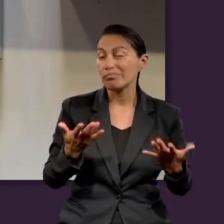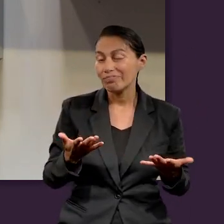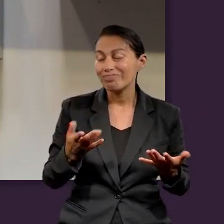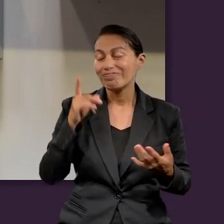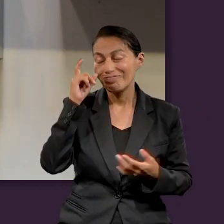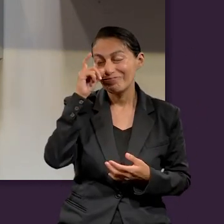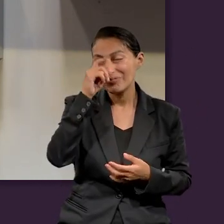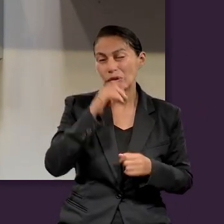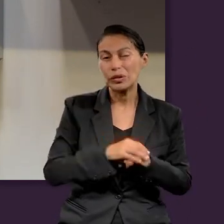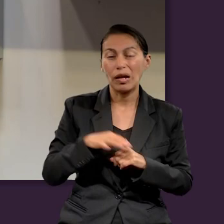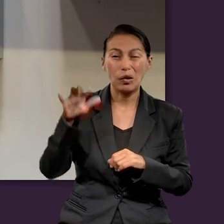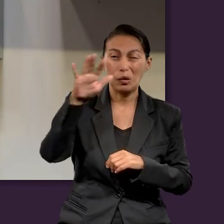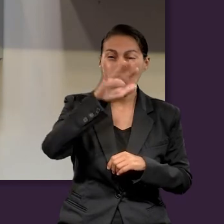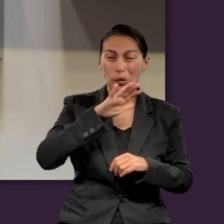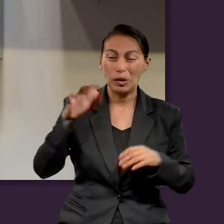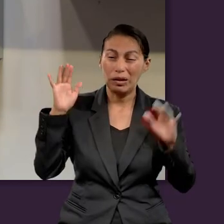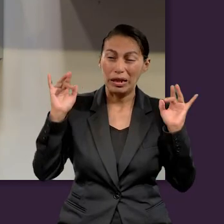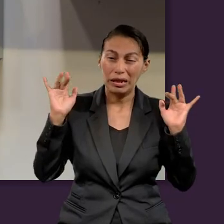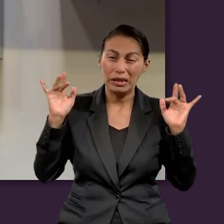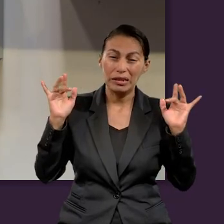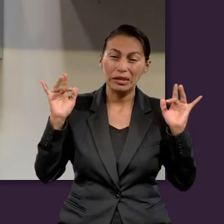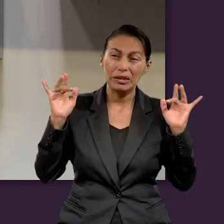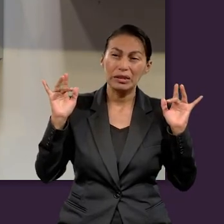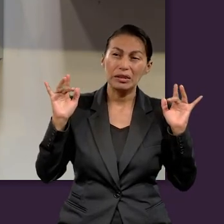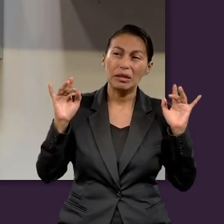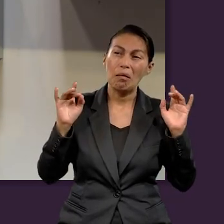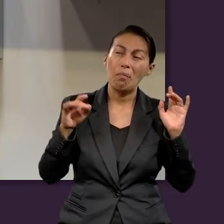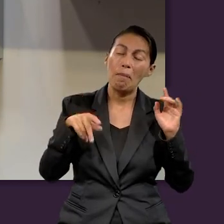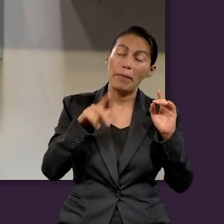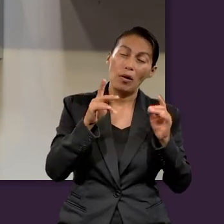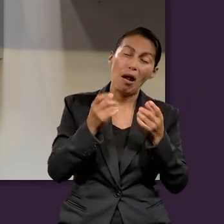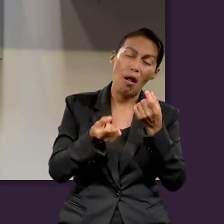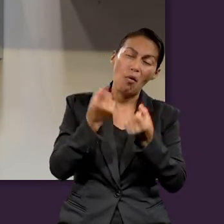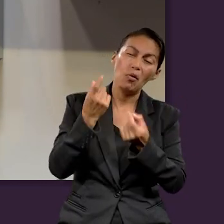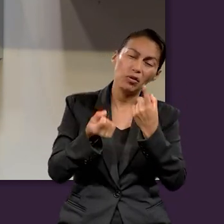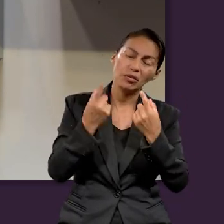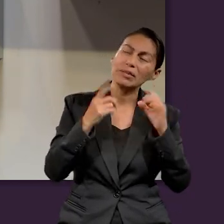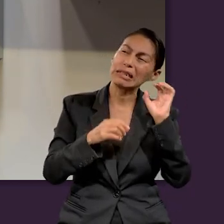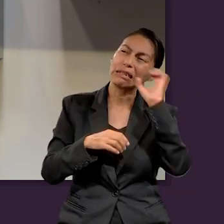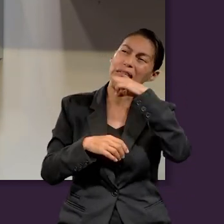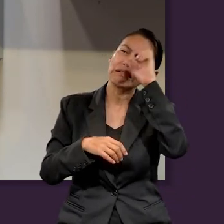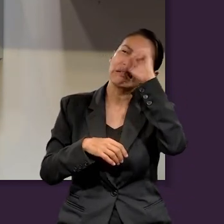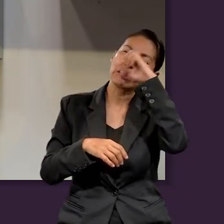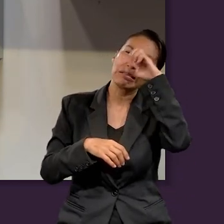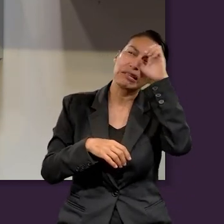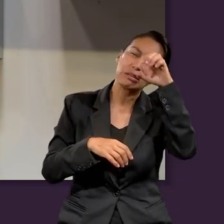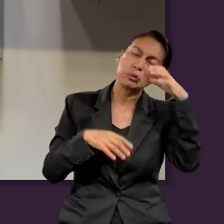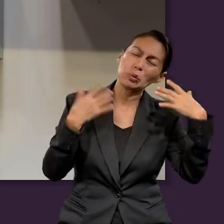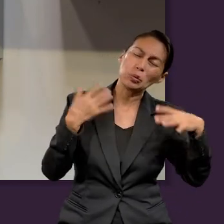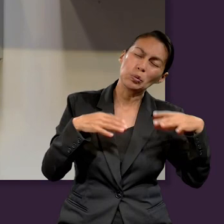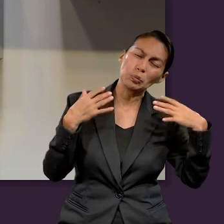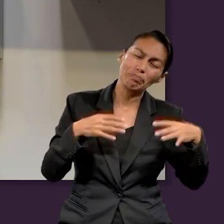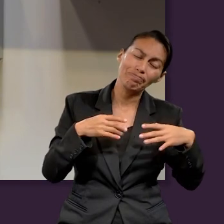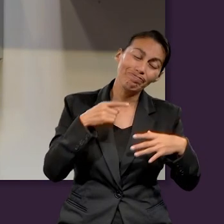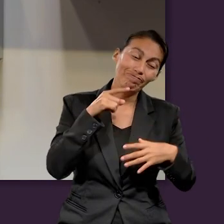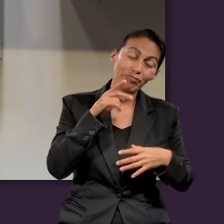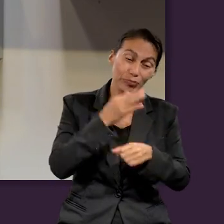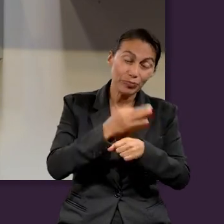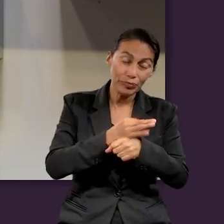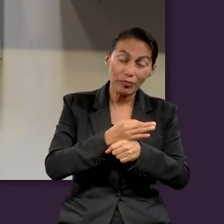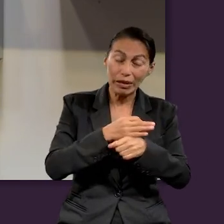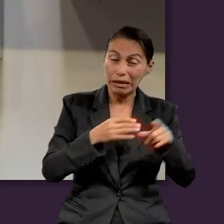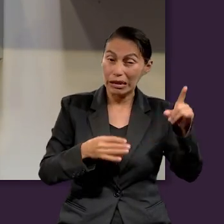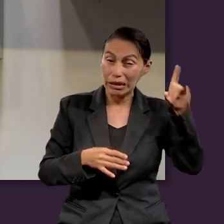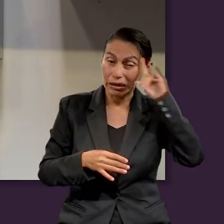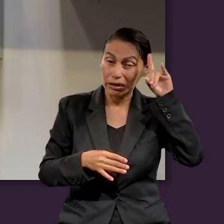campaña para engañar a la hueste angelical. Y ahora, pues sabiendo que él ya